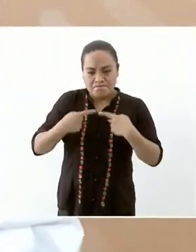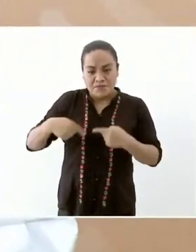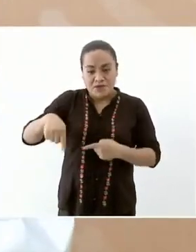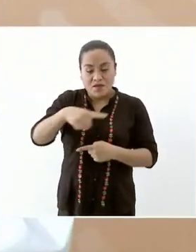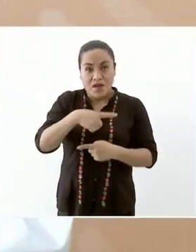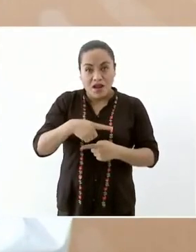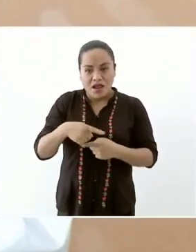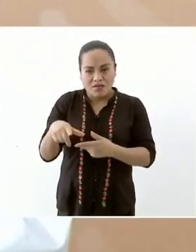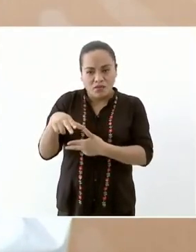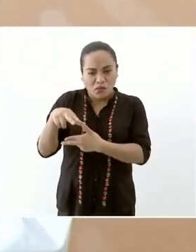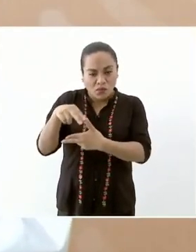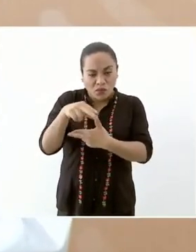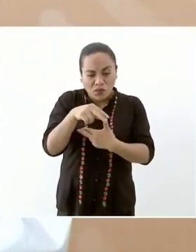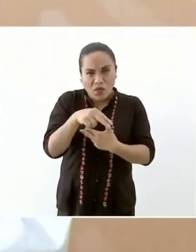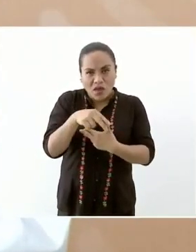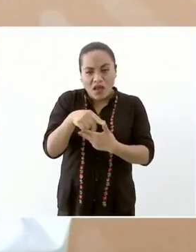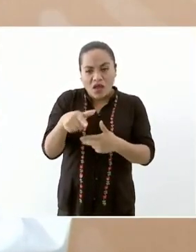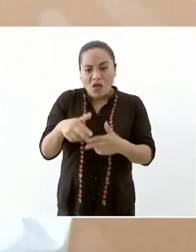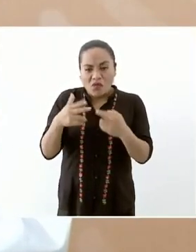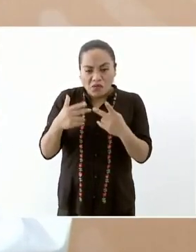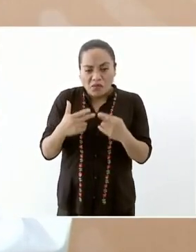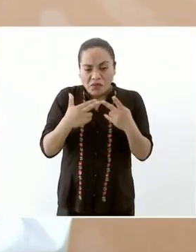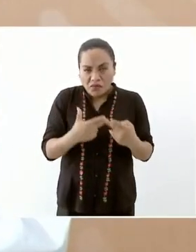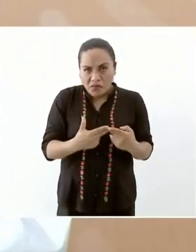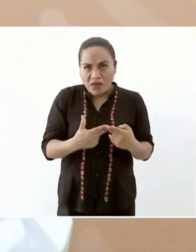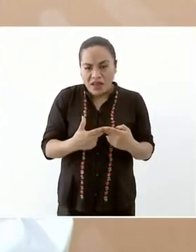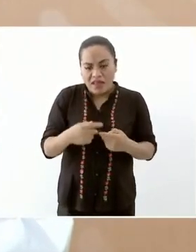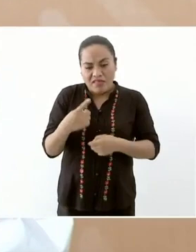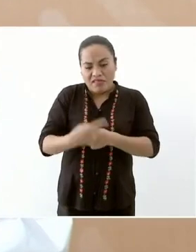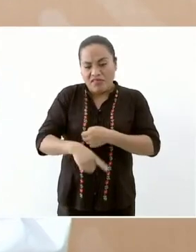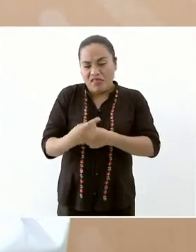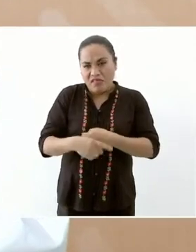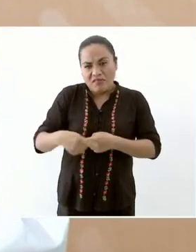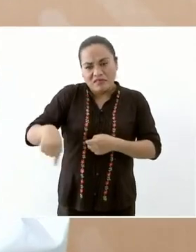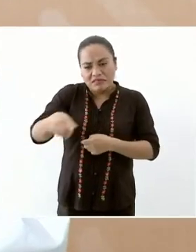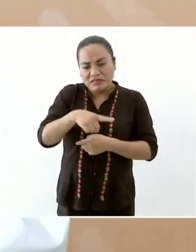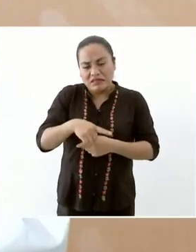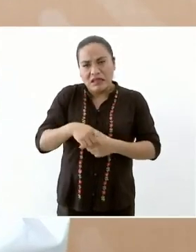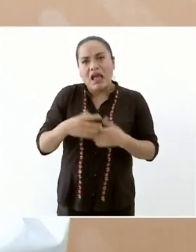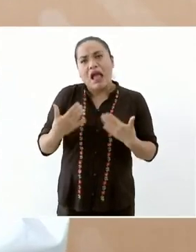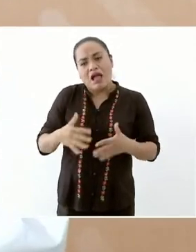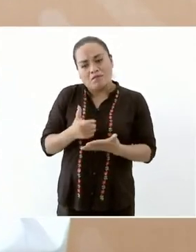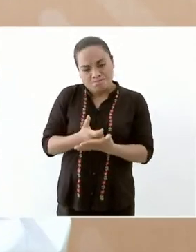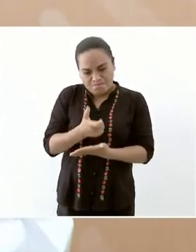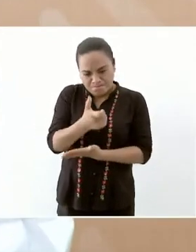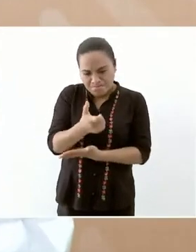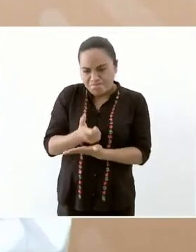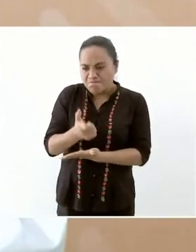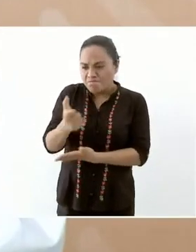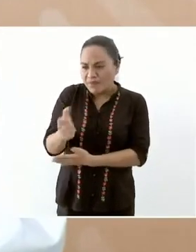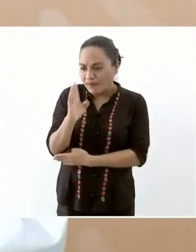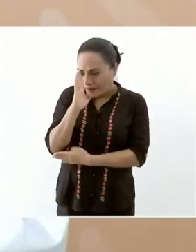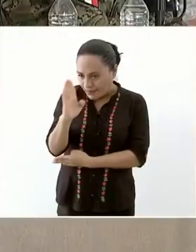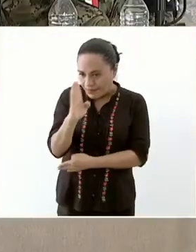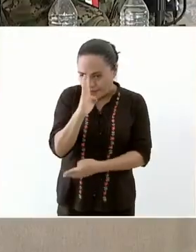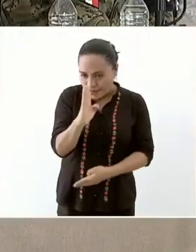gente afectada damnificada ese censo